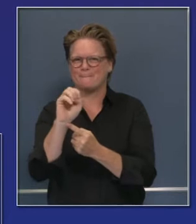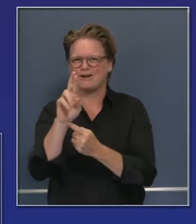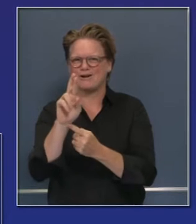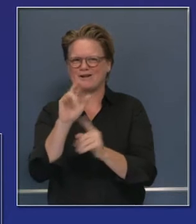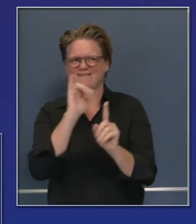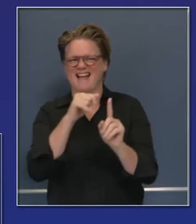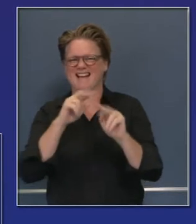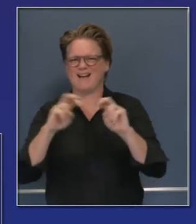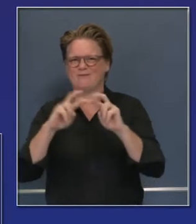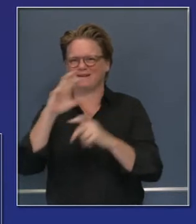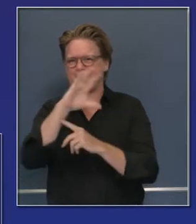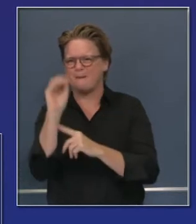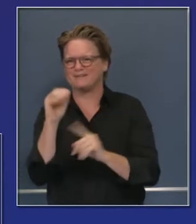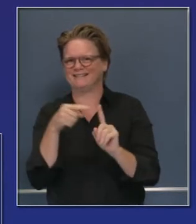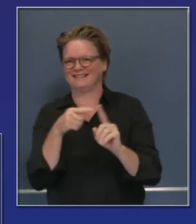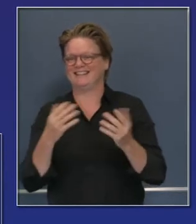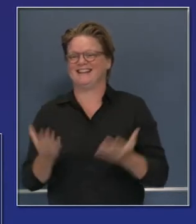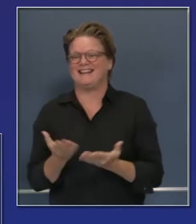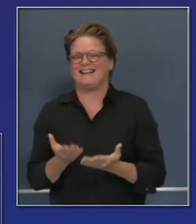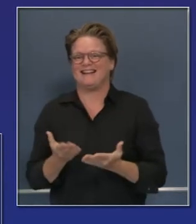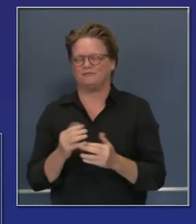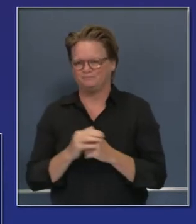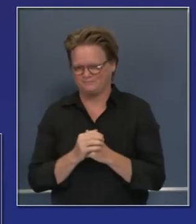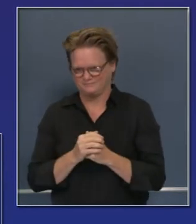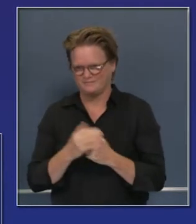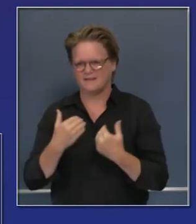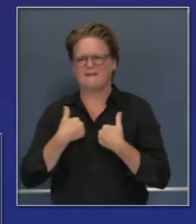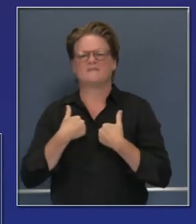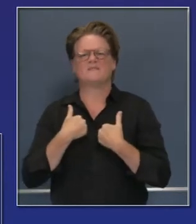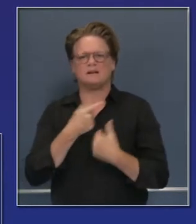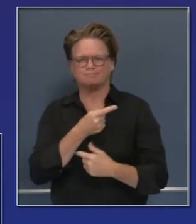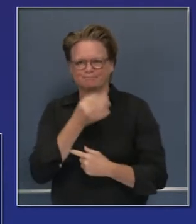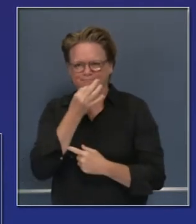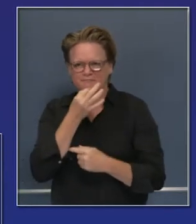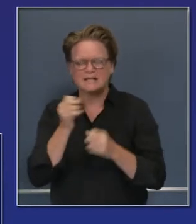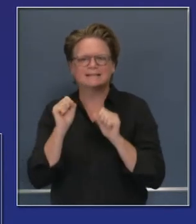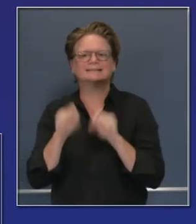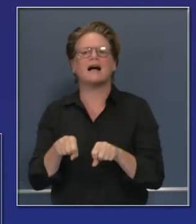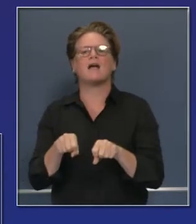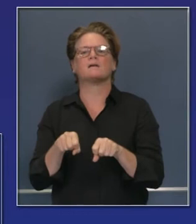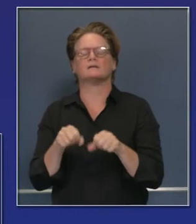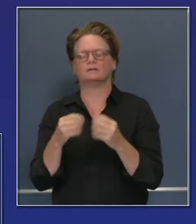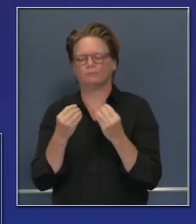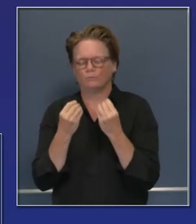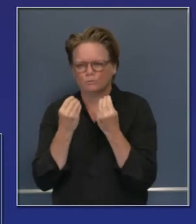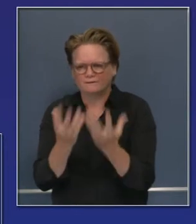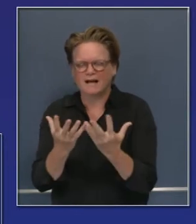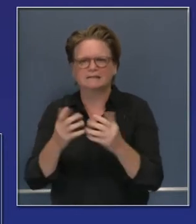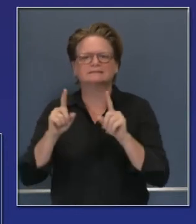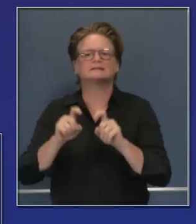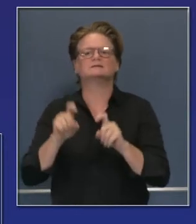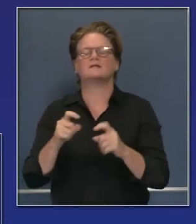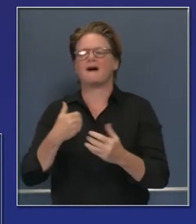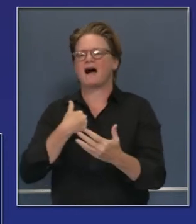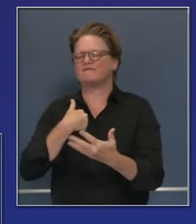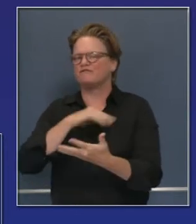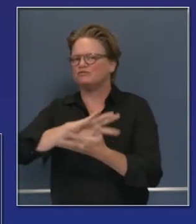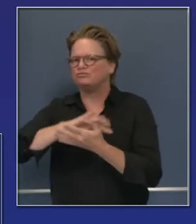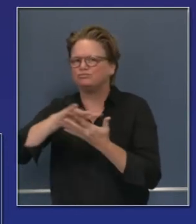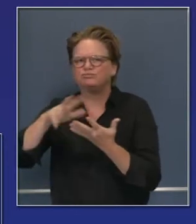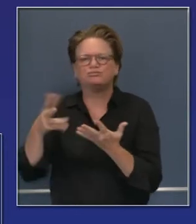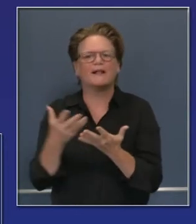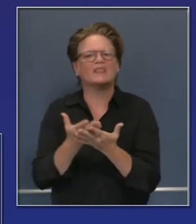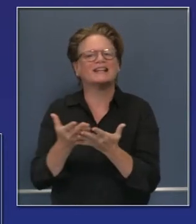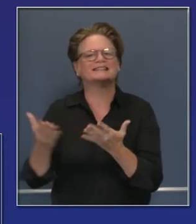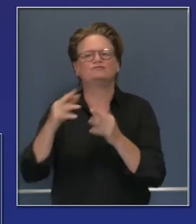laboratorio en el estado de California. La capacidad que tiene Perkin-Elmer de tener los agentes de prueba y